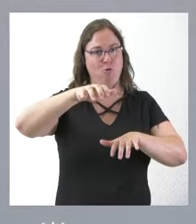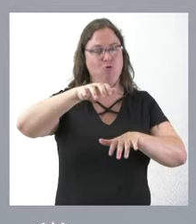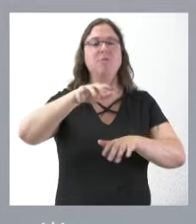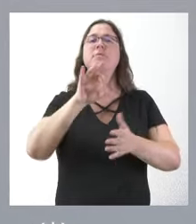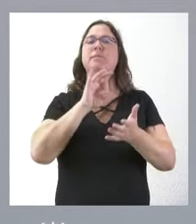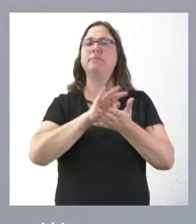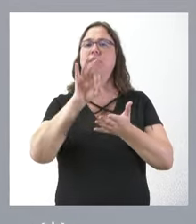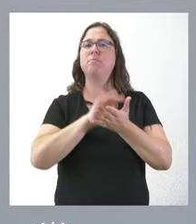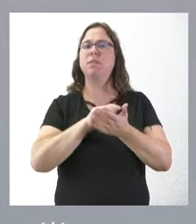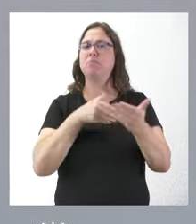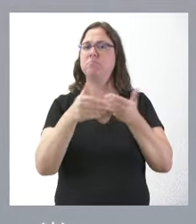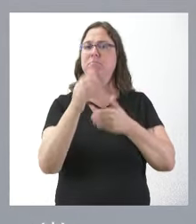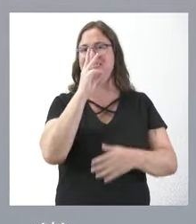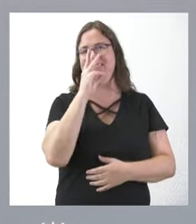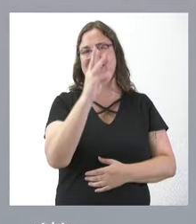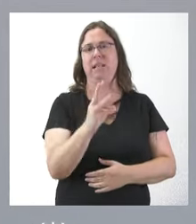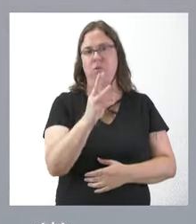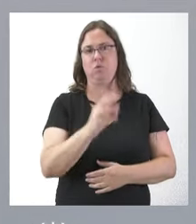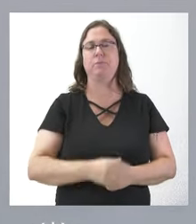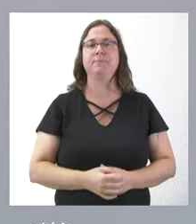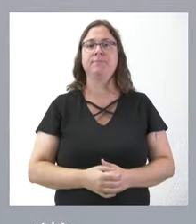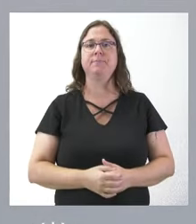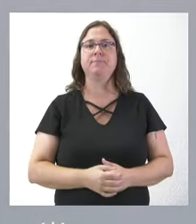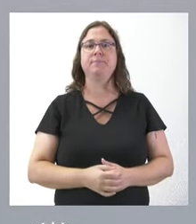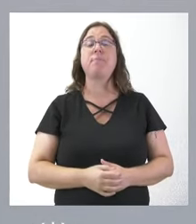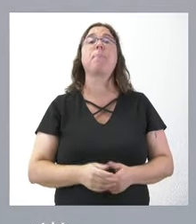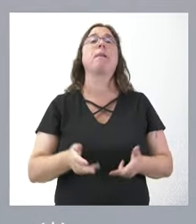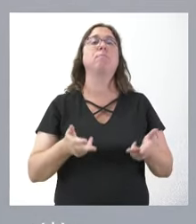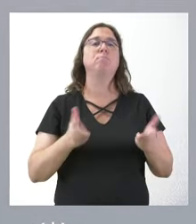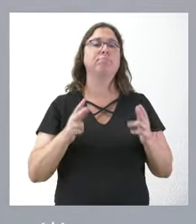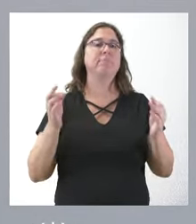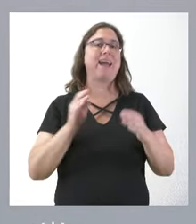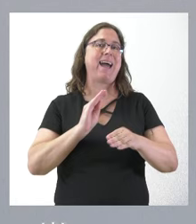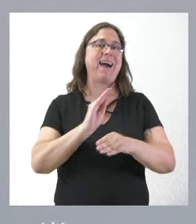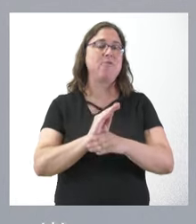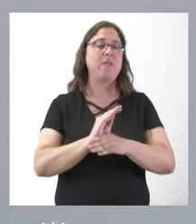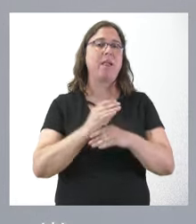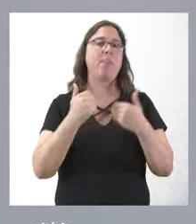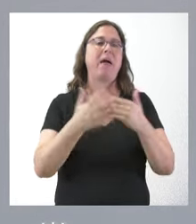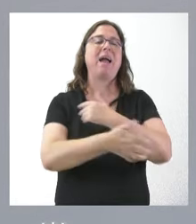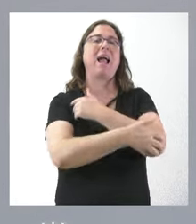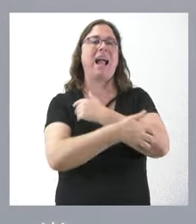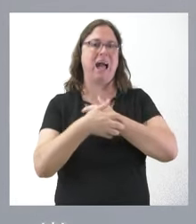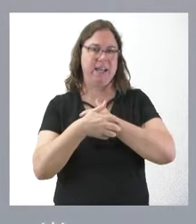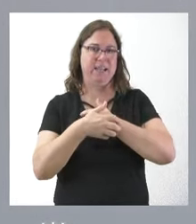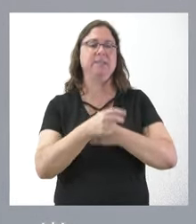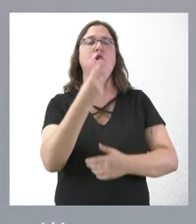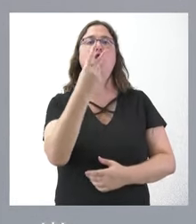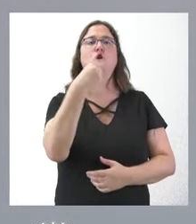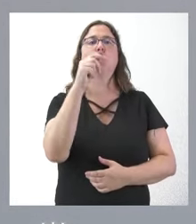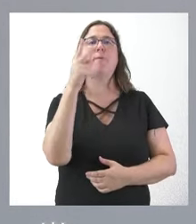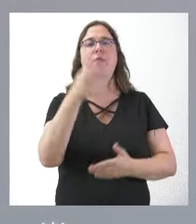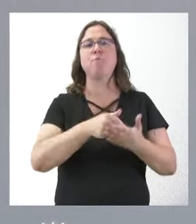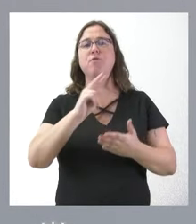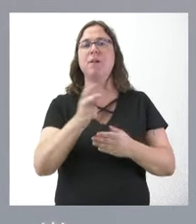se prestará los próximos tres años. Y se concede una ayuda a Cáritas de 2,2 millones de